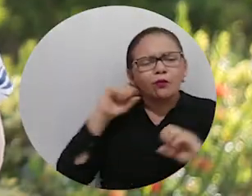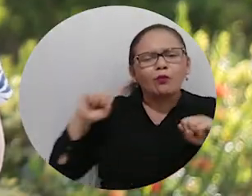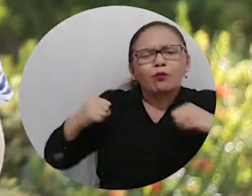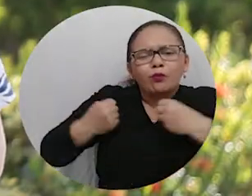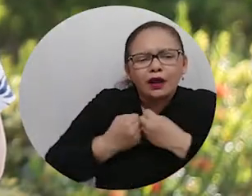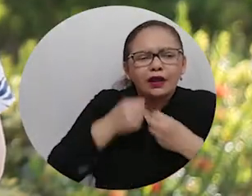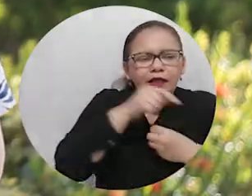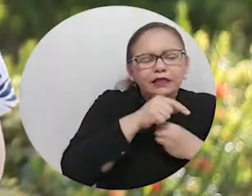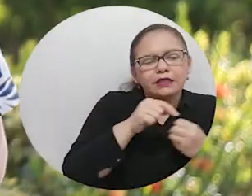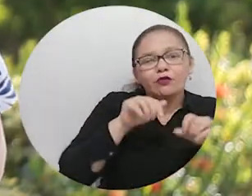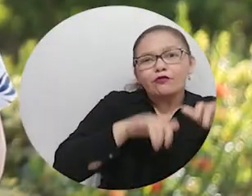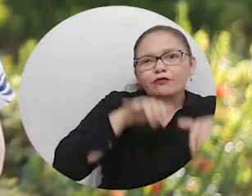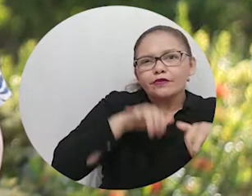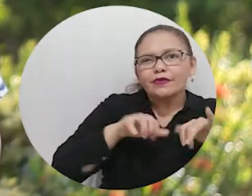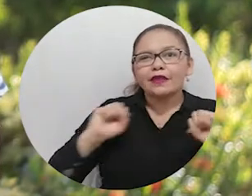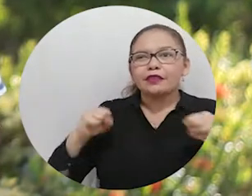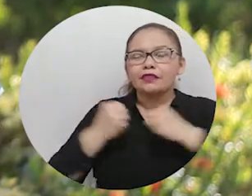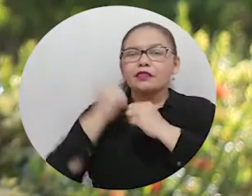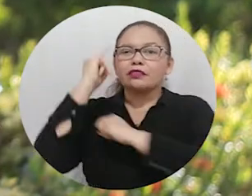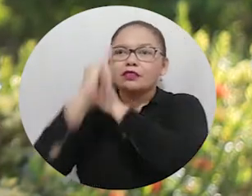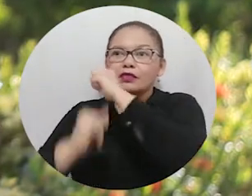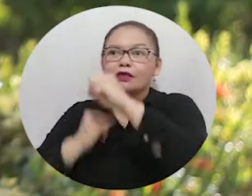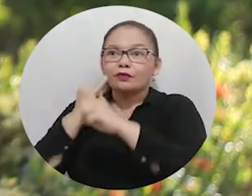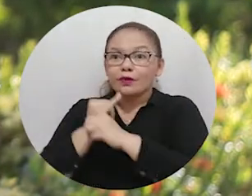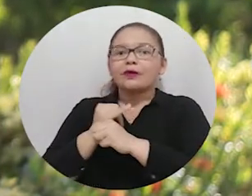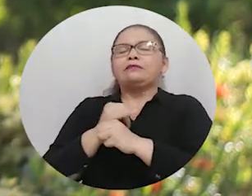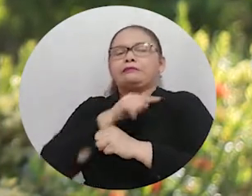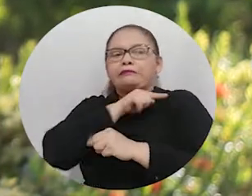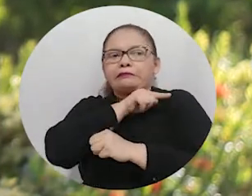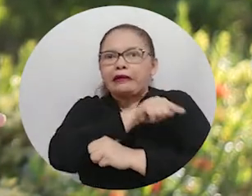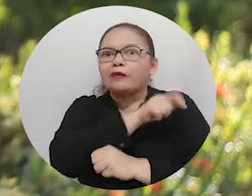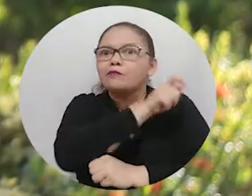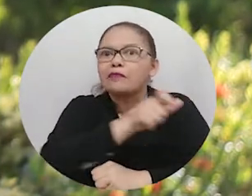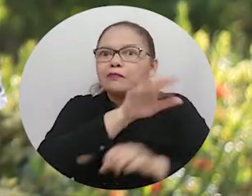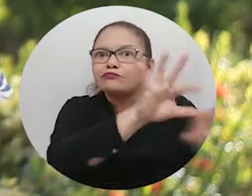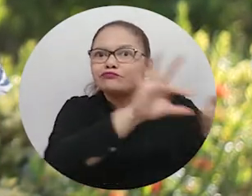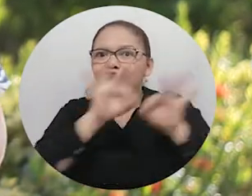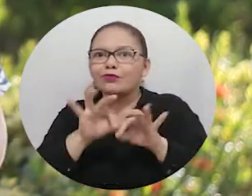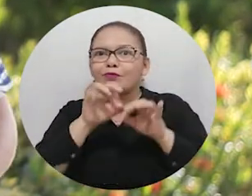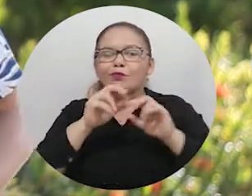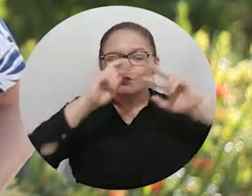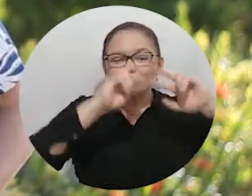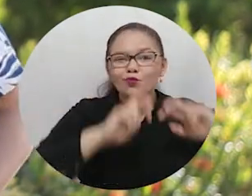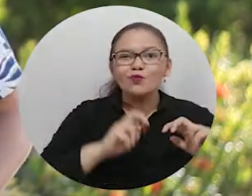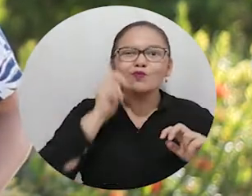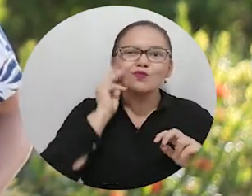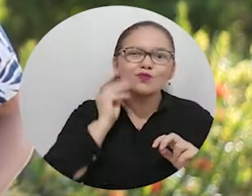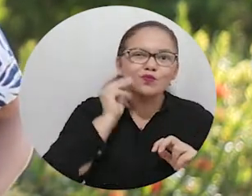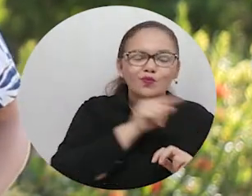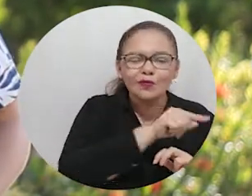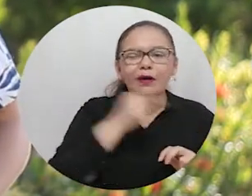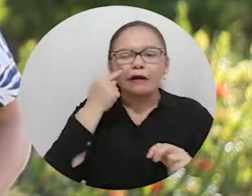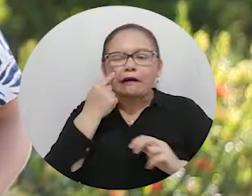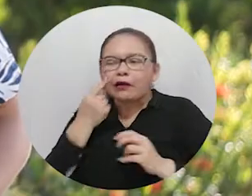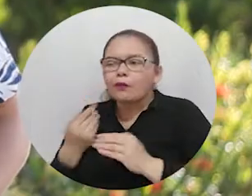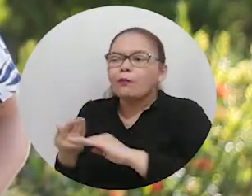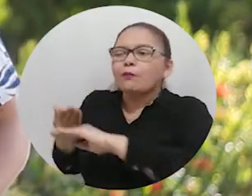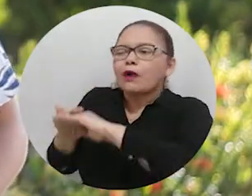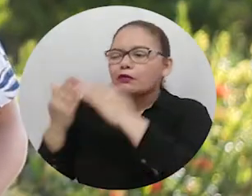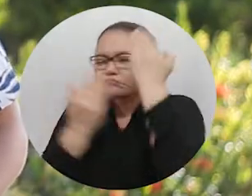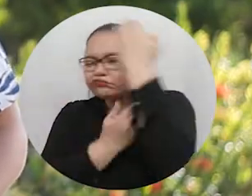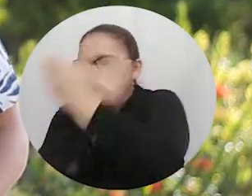Relaciones Internacionales, en el marco de este proyecto mundial, investigadoras de la institución aportarán al estudio de la